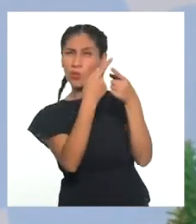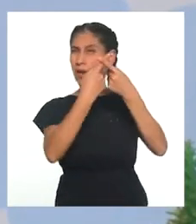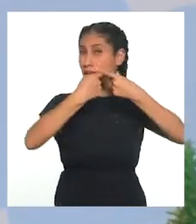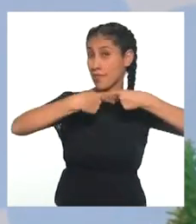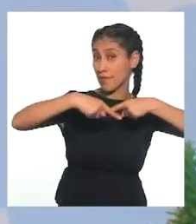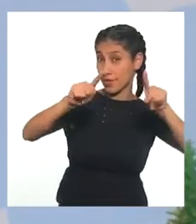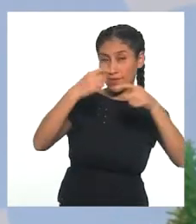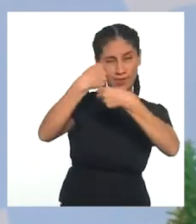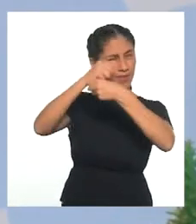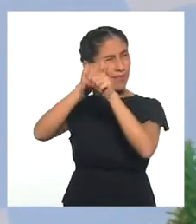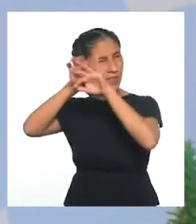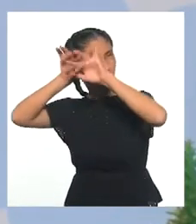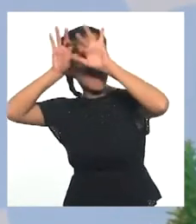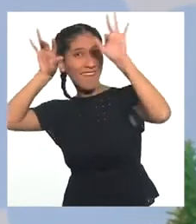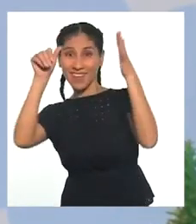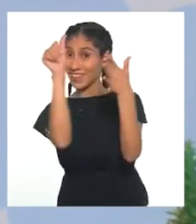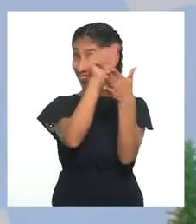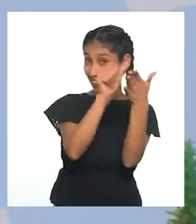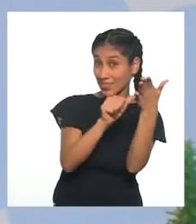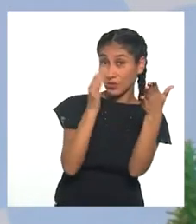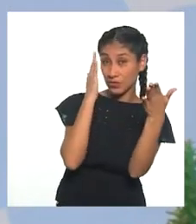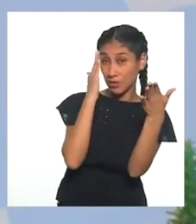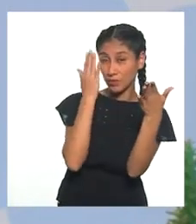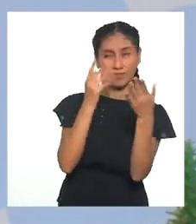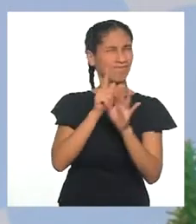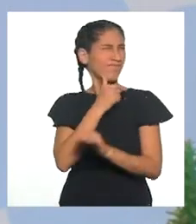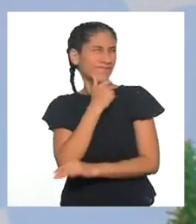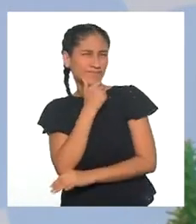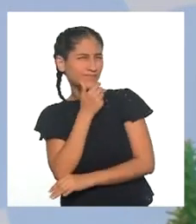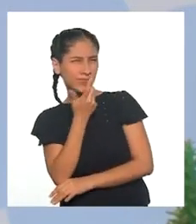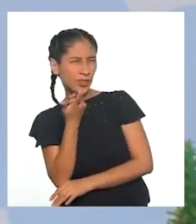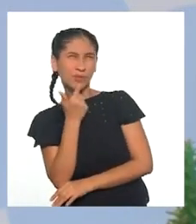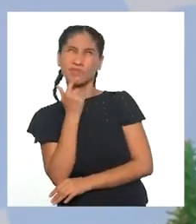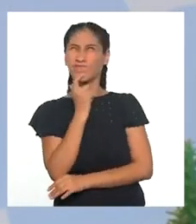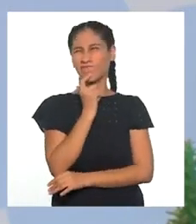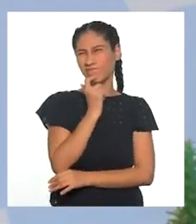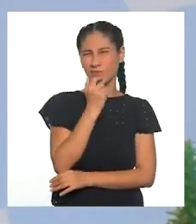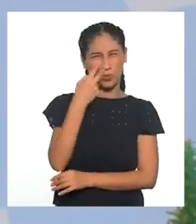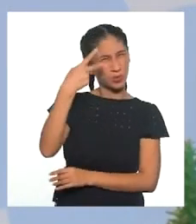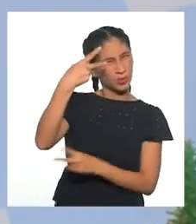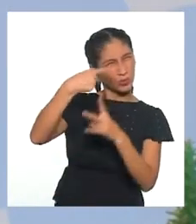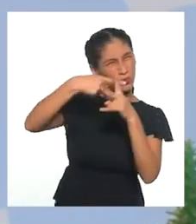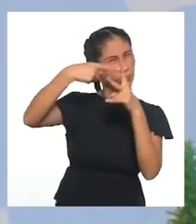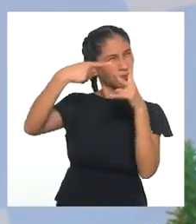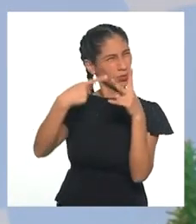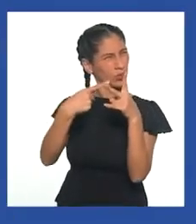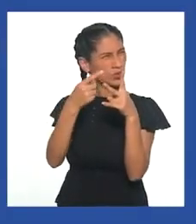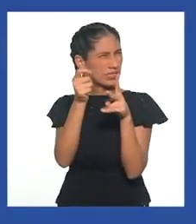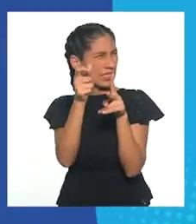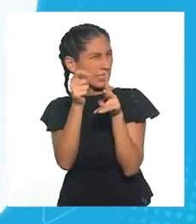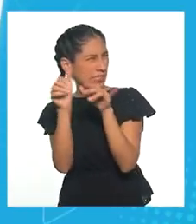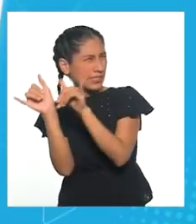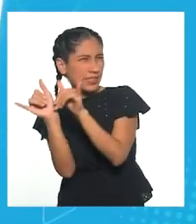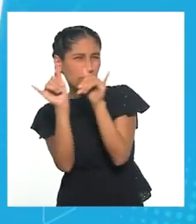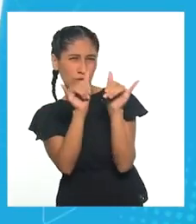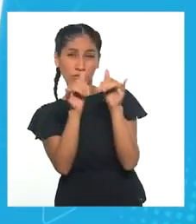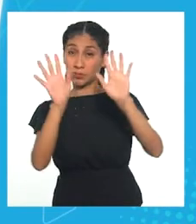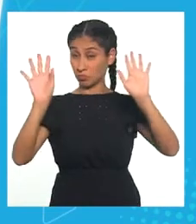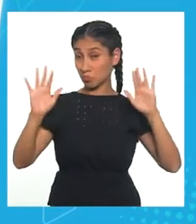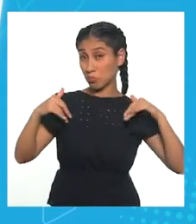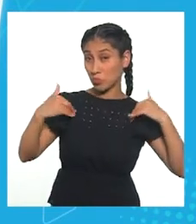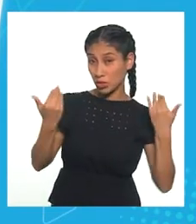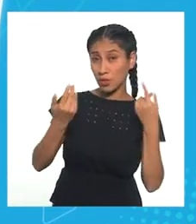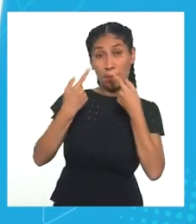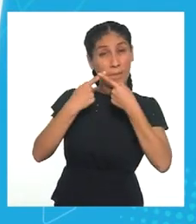la creatividad y el diseño? No estoy segura. Suena como que son dos conceptos muy similares. Lo pueden ser,